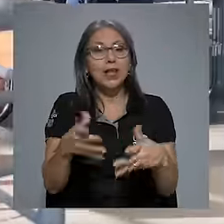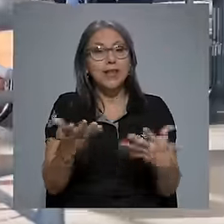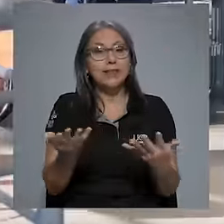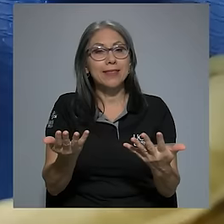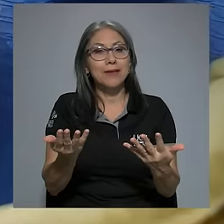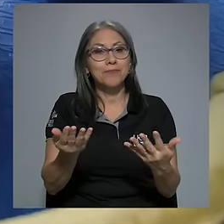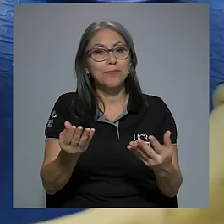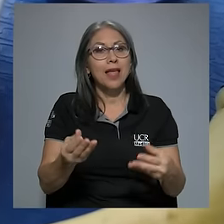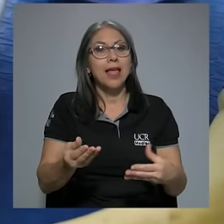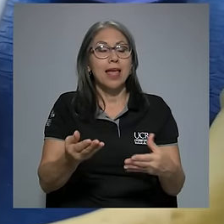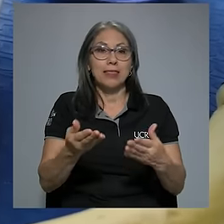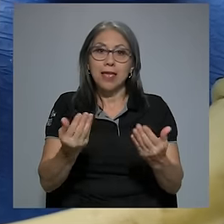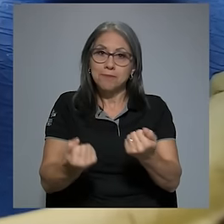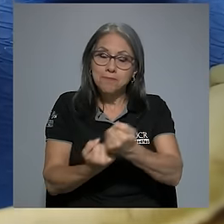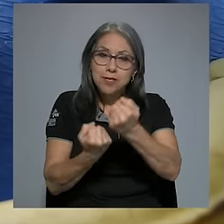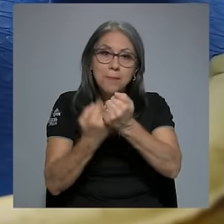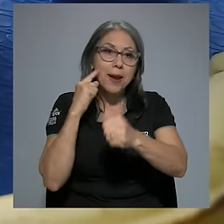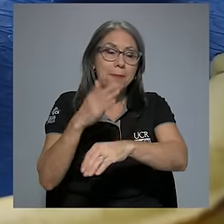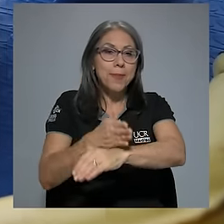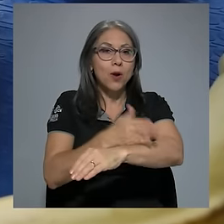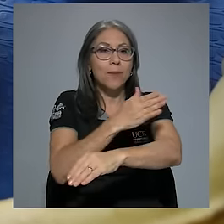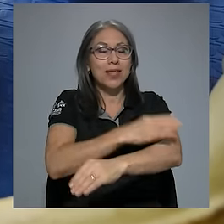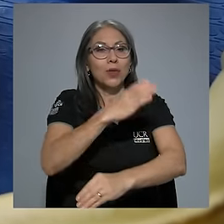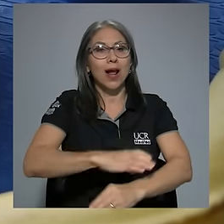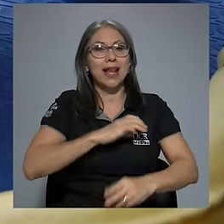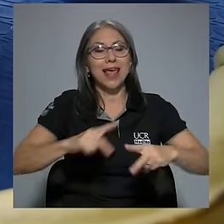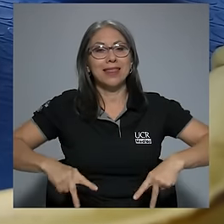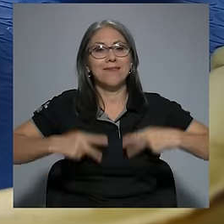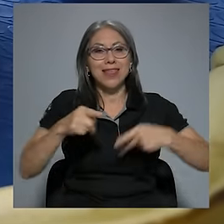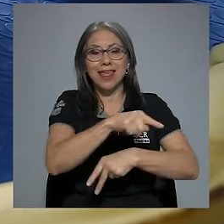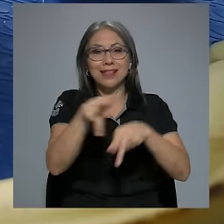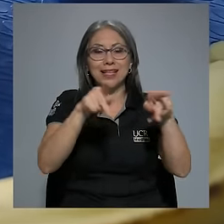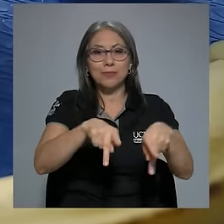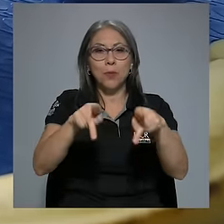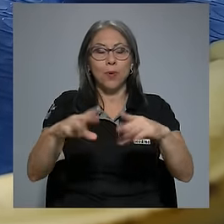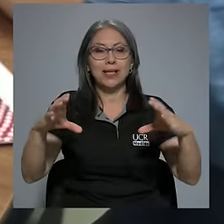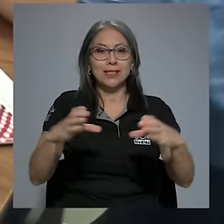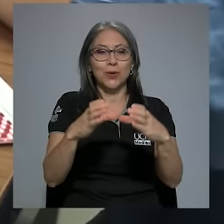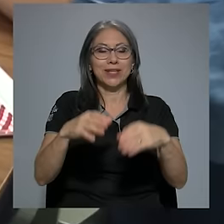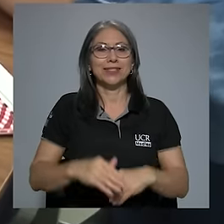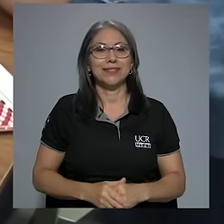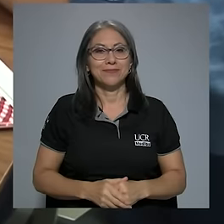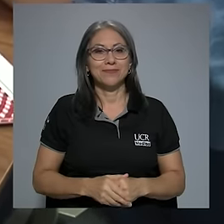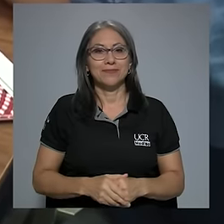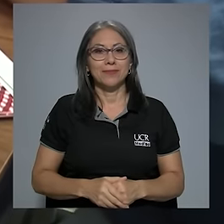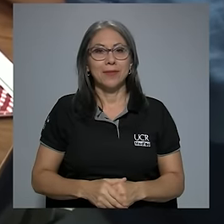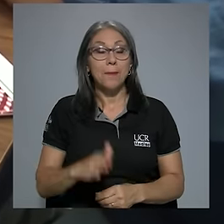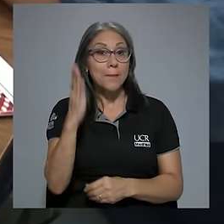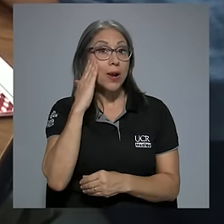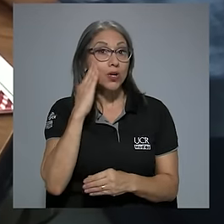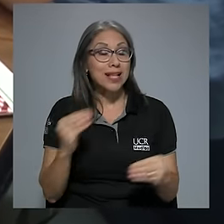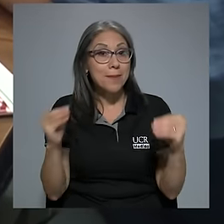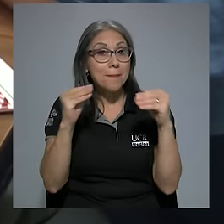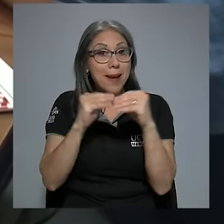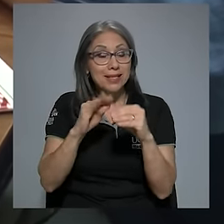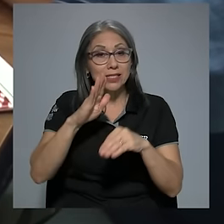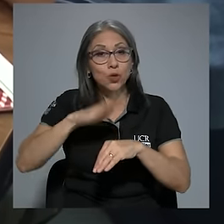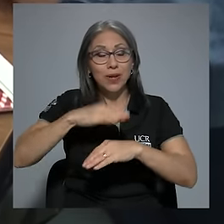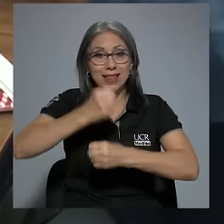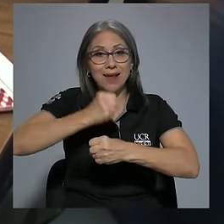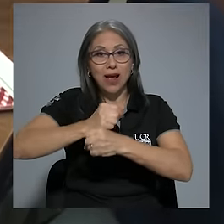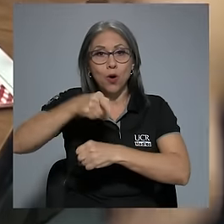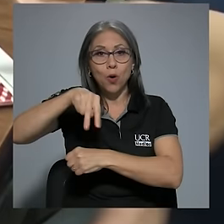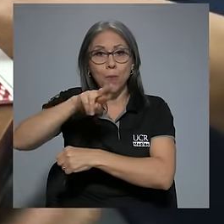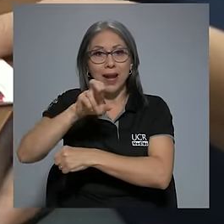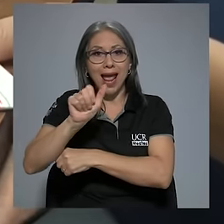en el mejoramiento de la calidad de vida de estas poblaciones. Para conocer más acerca del